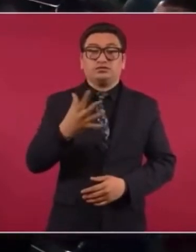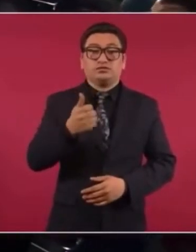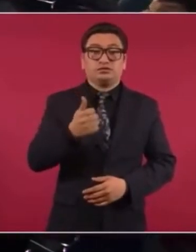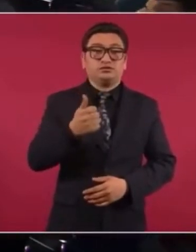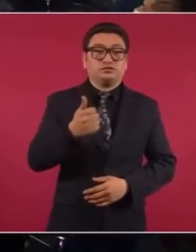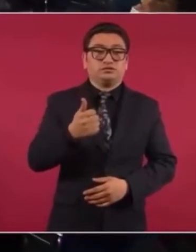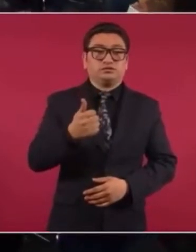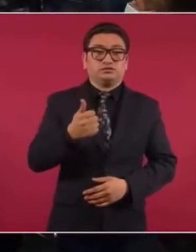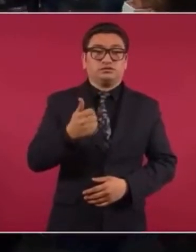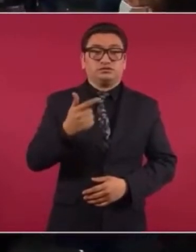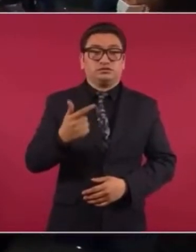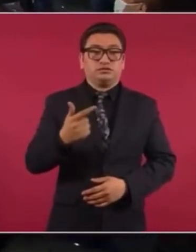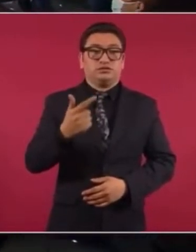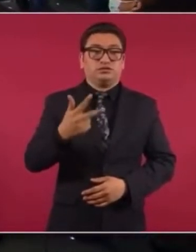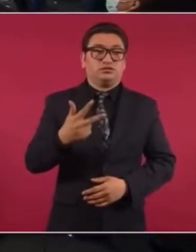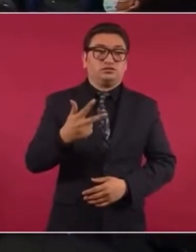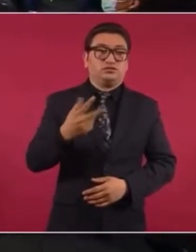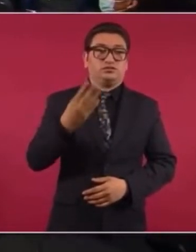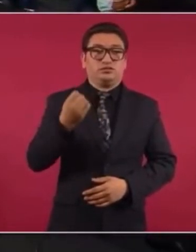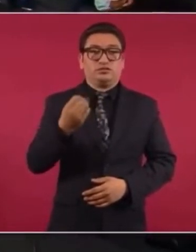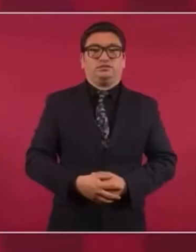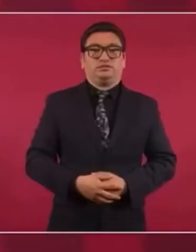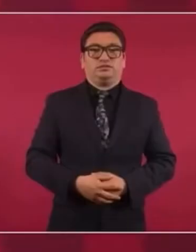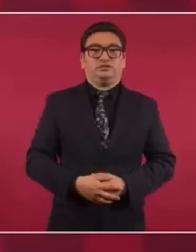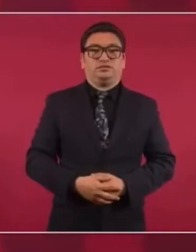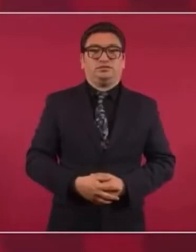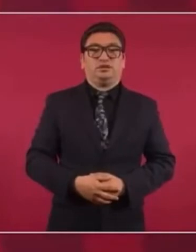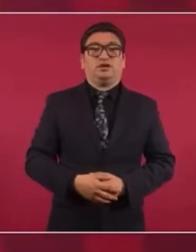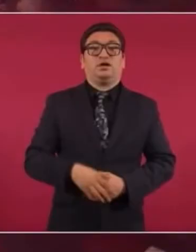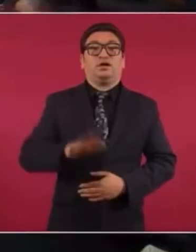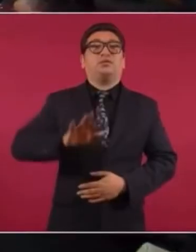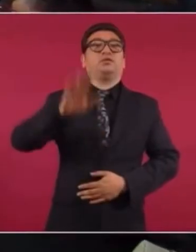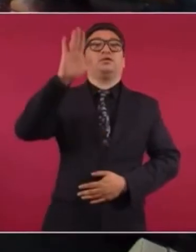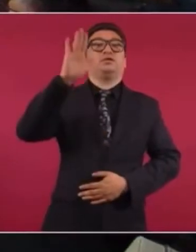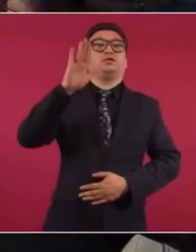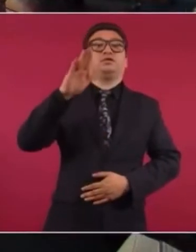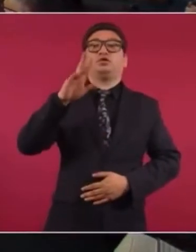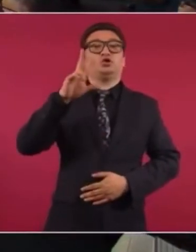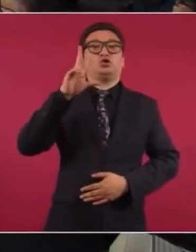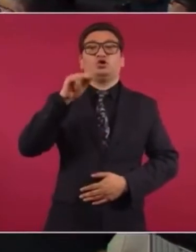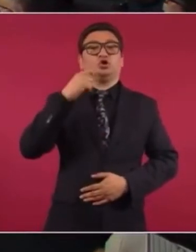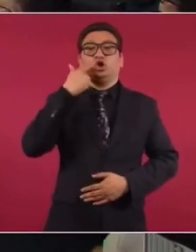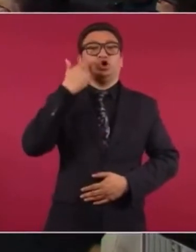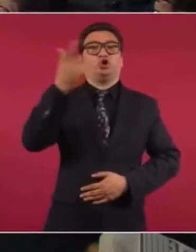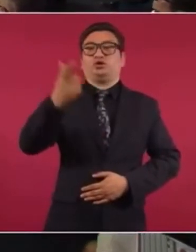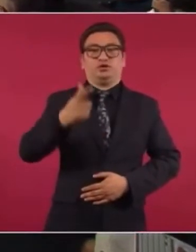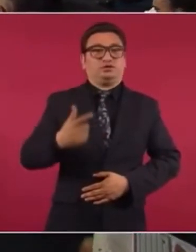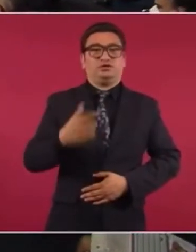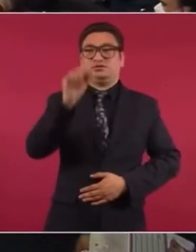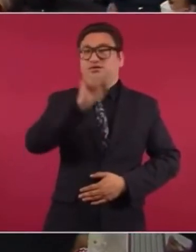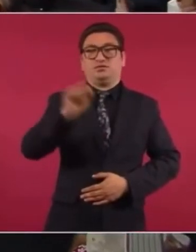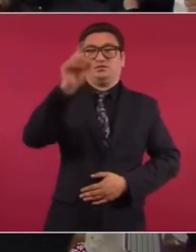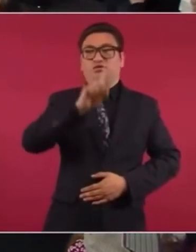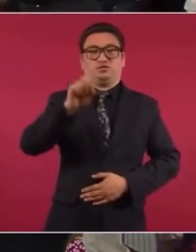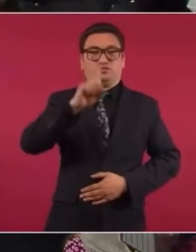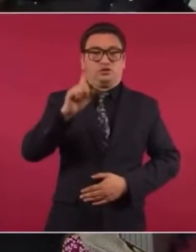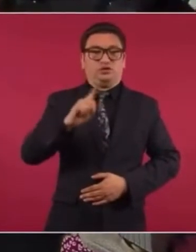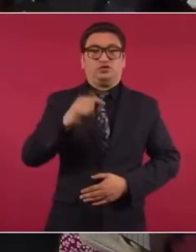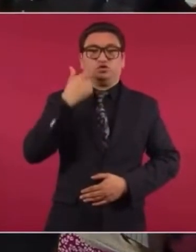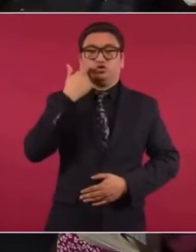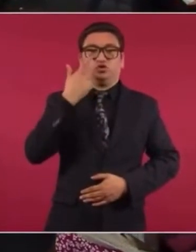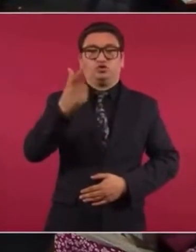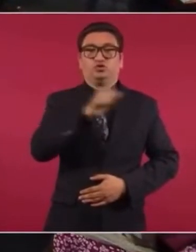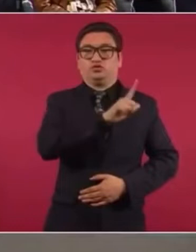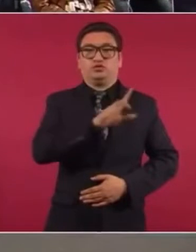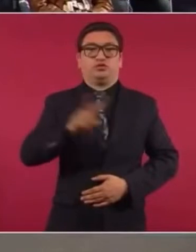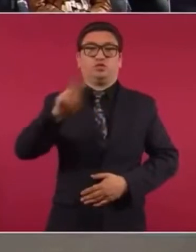cinco, seis, siete, ocho, nueve, diez. Que levanten la mano los que no quieran mañanera ni sábados y domingos, sino nada más de